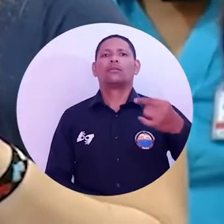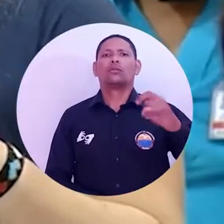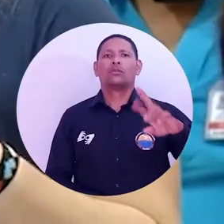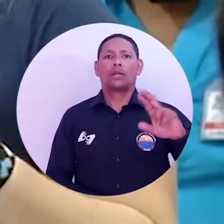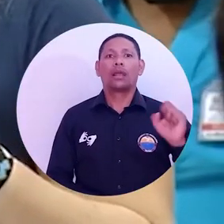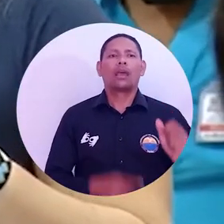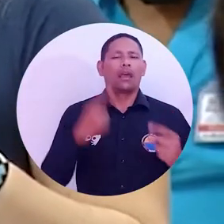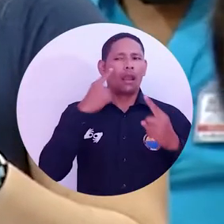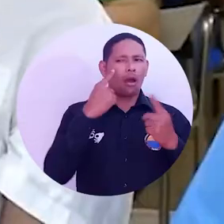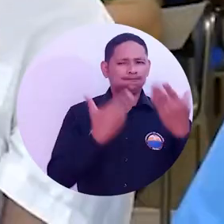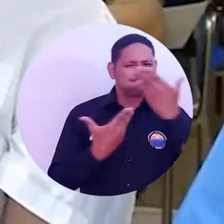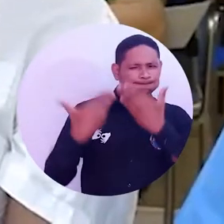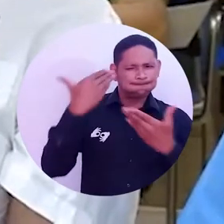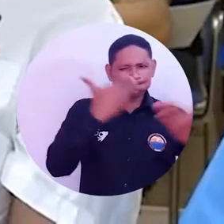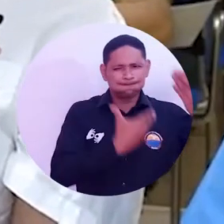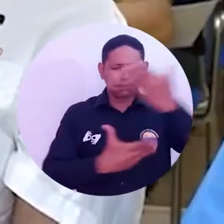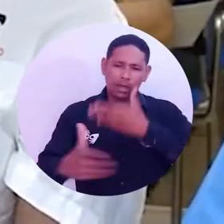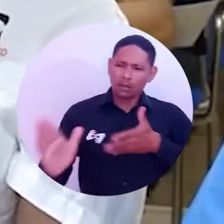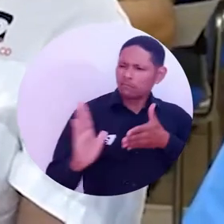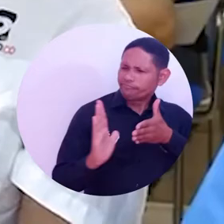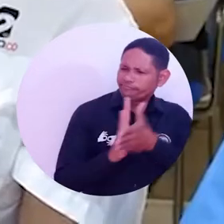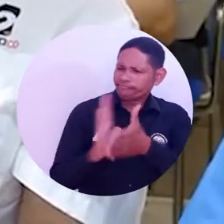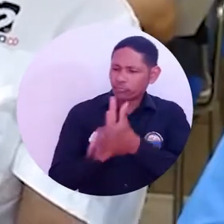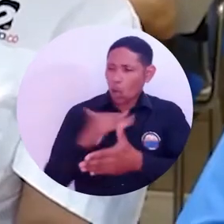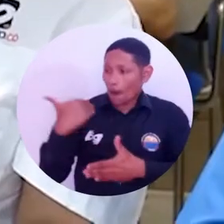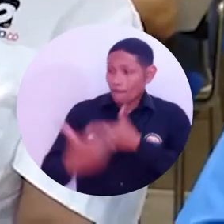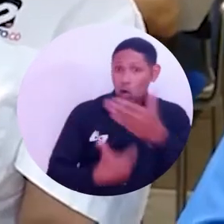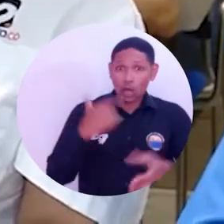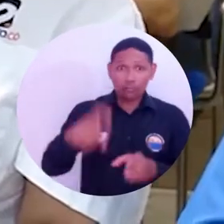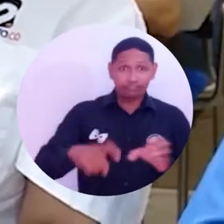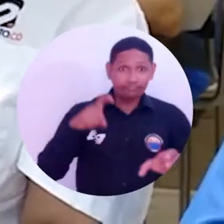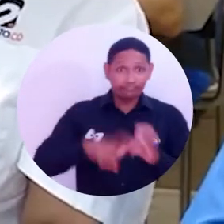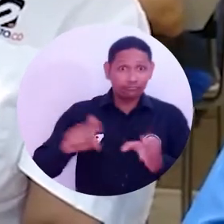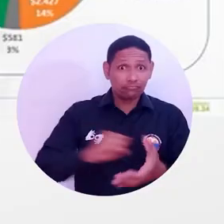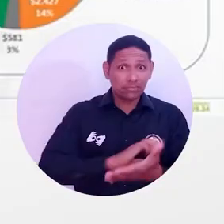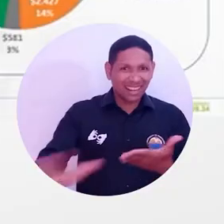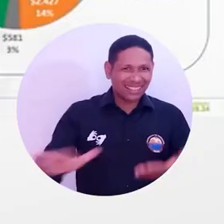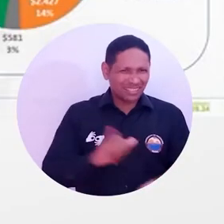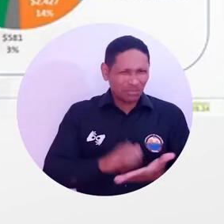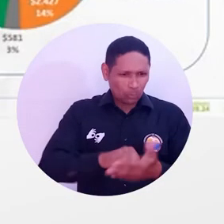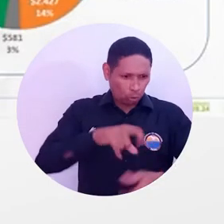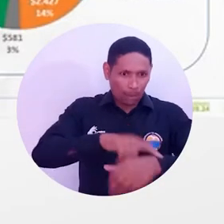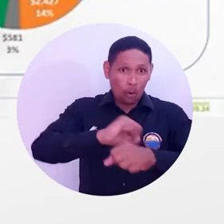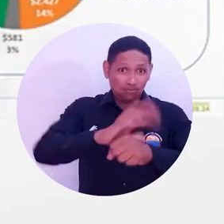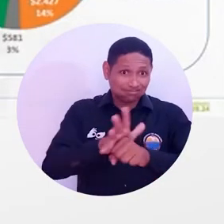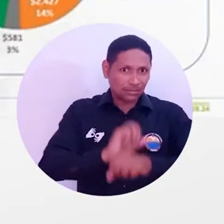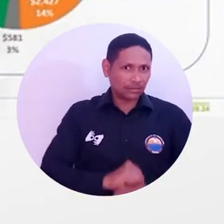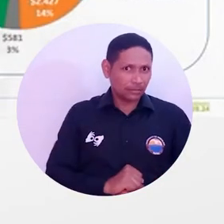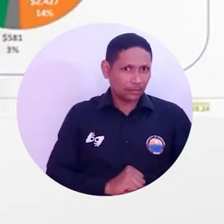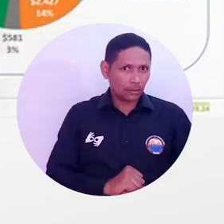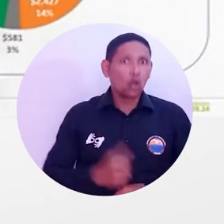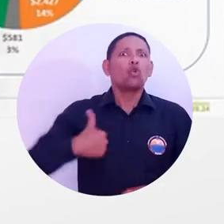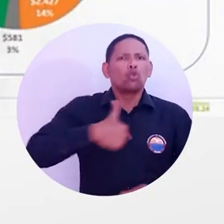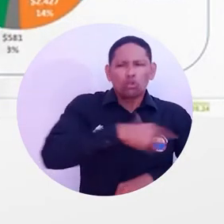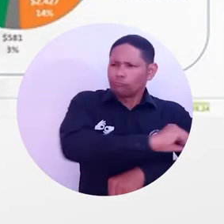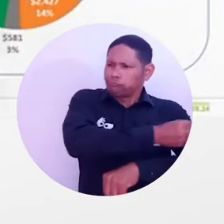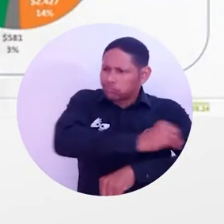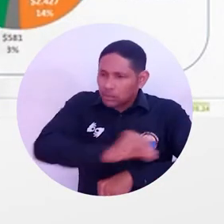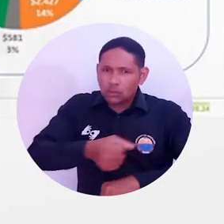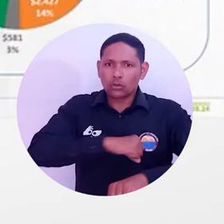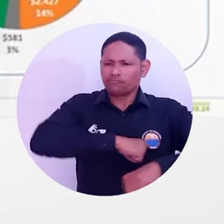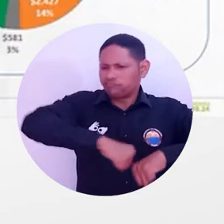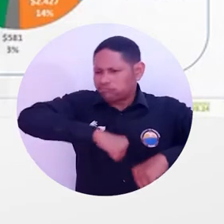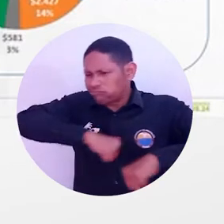un análisis de lo que ha sido el proceso de matrícula cero durante la pandemia. Hicimos todas las gestiones, todos los actores